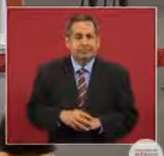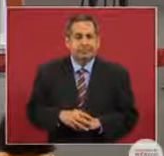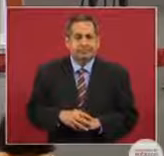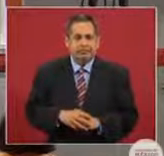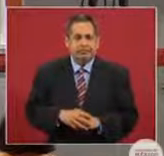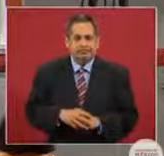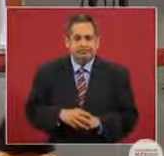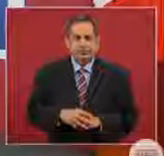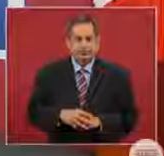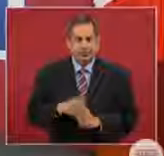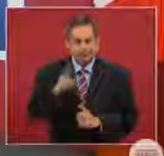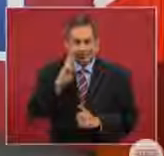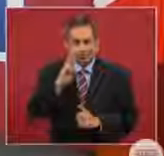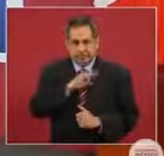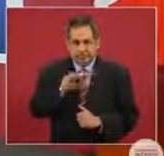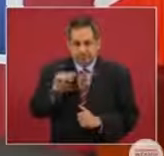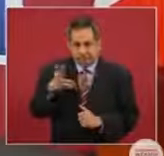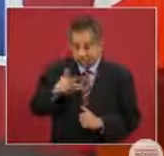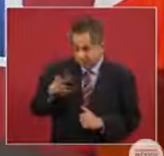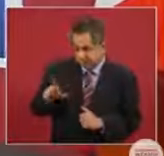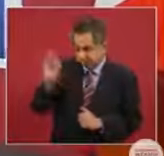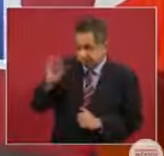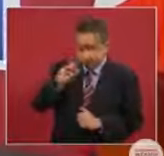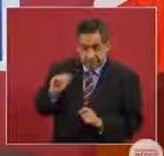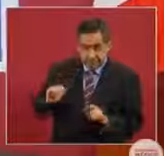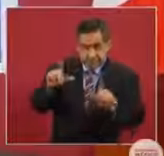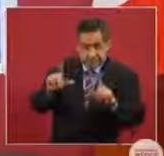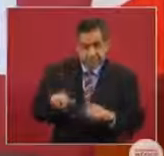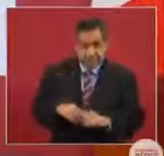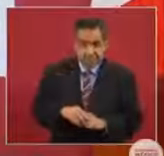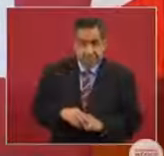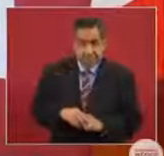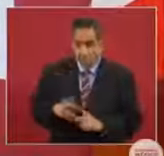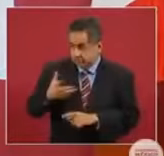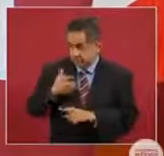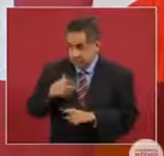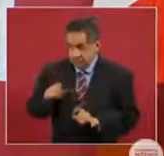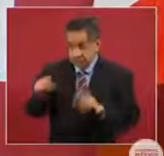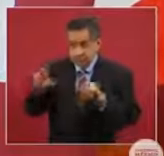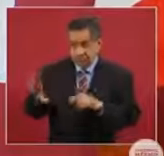Puede ser que lo tengan ahí. ¿Lo tienen?